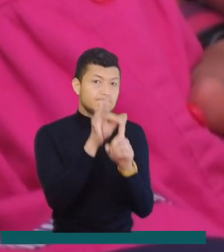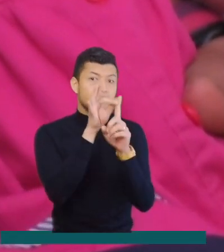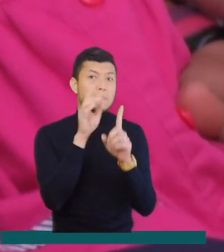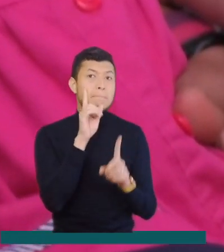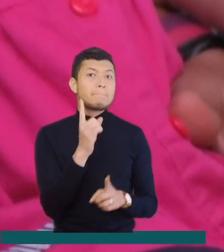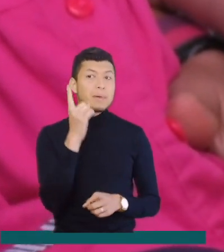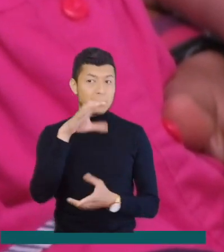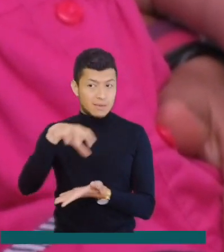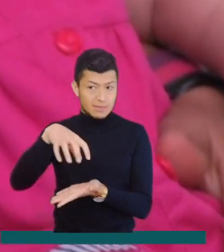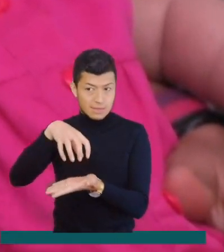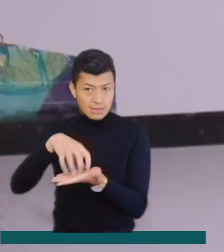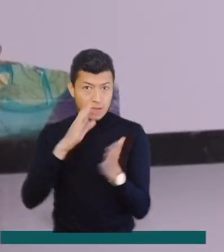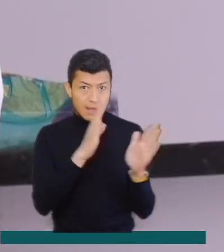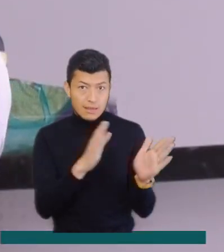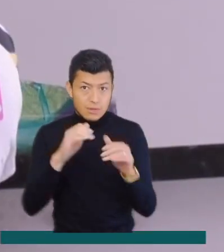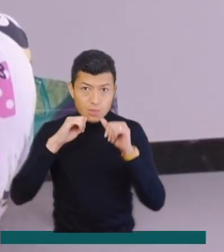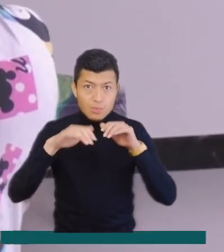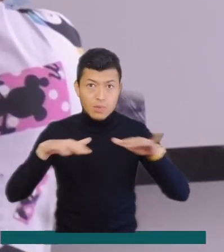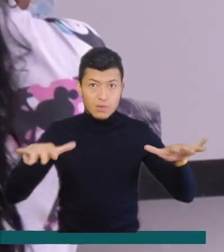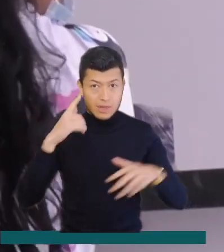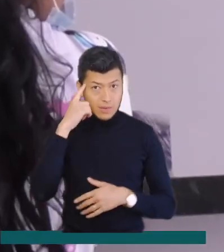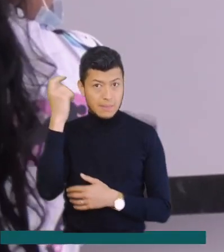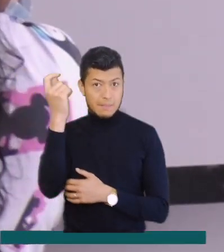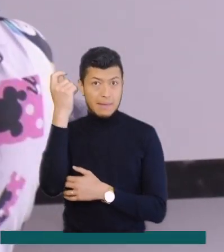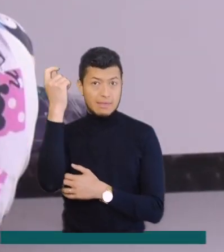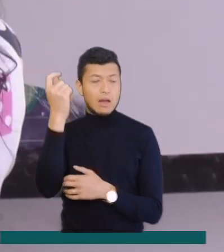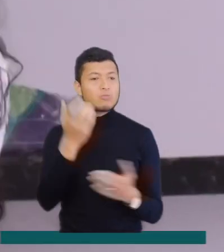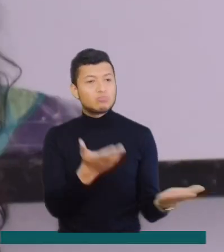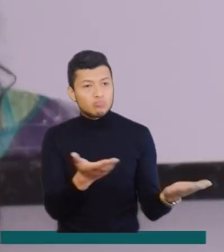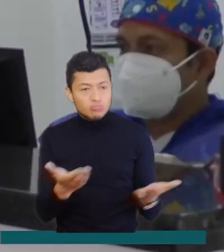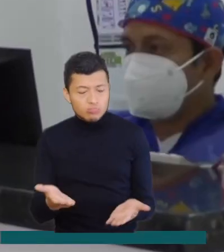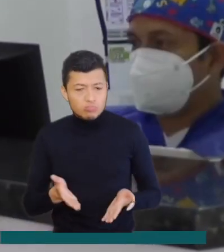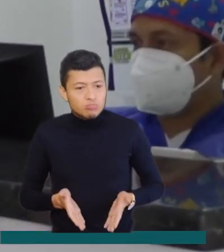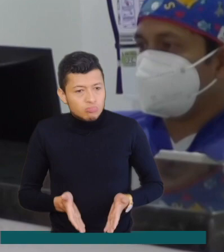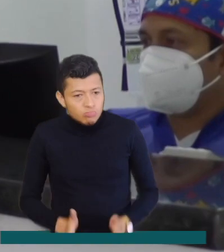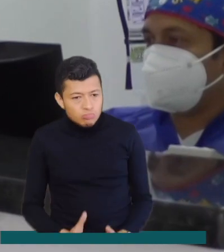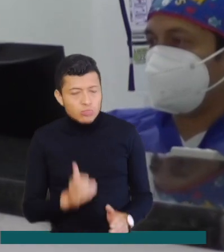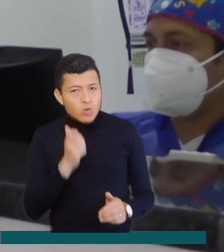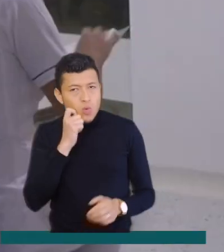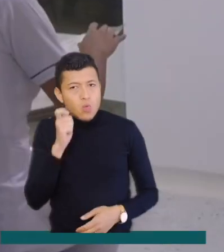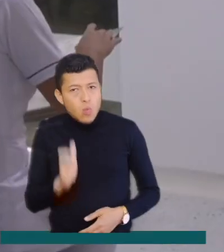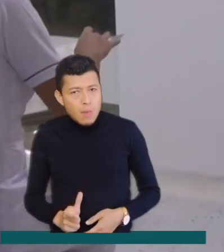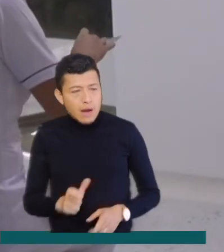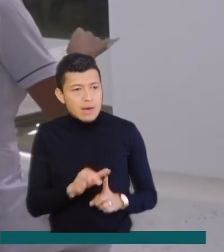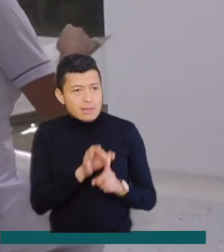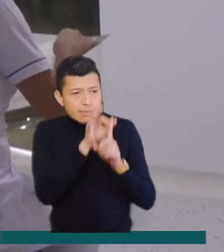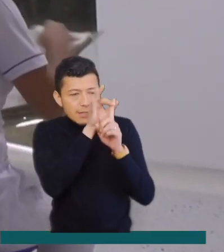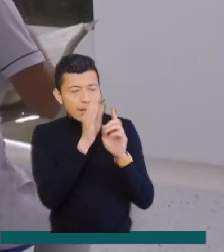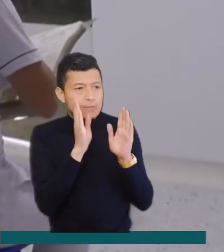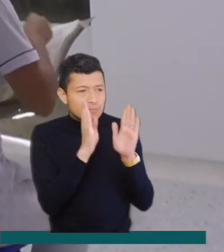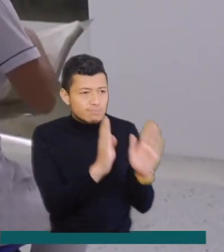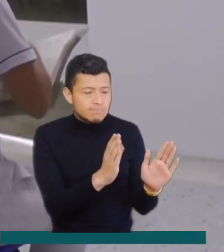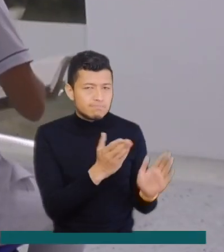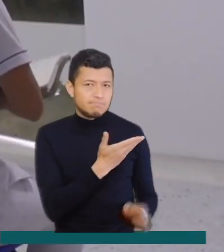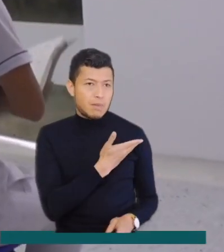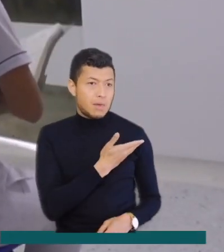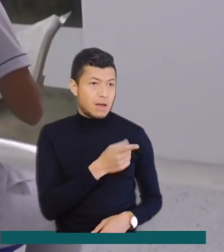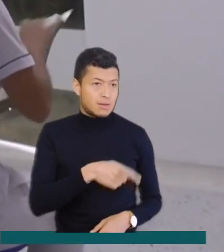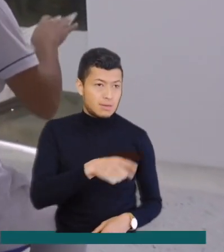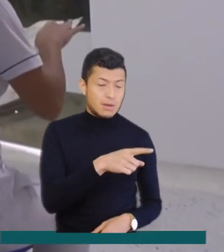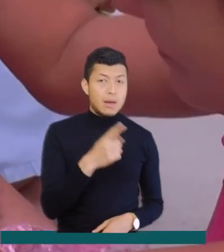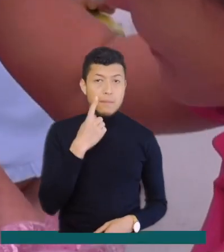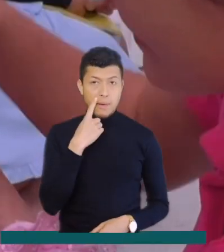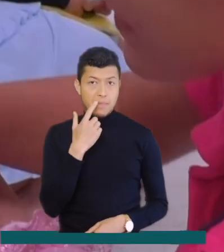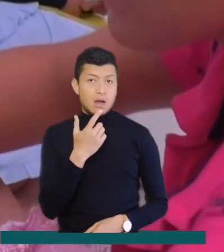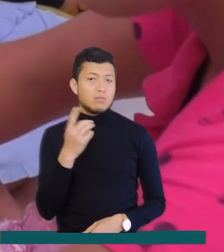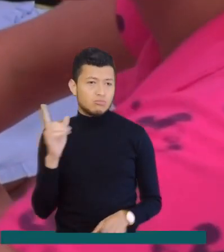primera vez un centro asistencial público en el Meta ofrecerá el servicio de parto humanizado que brindará atención especial a las madres y permitirá a